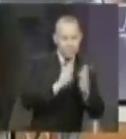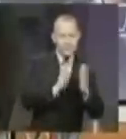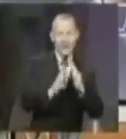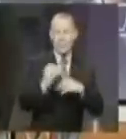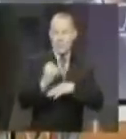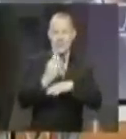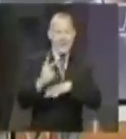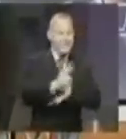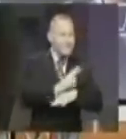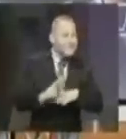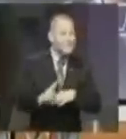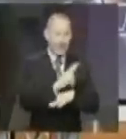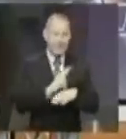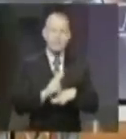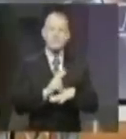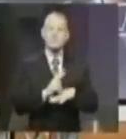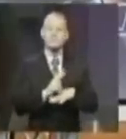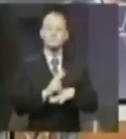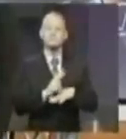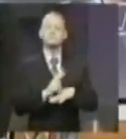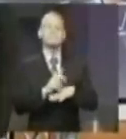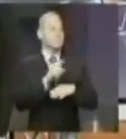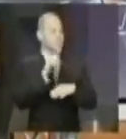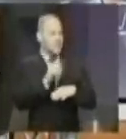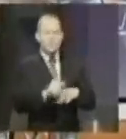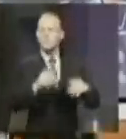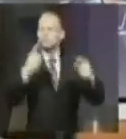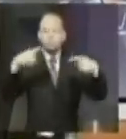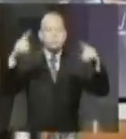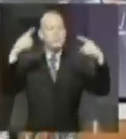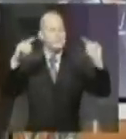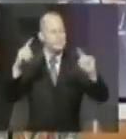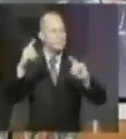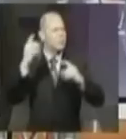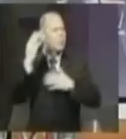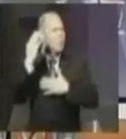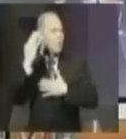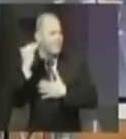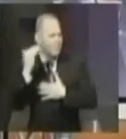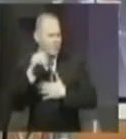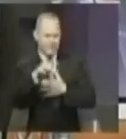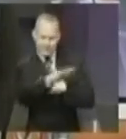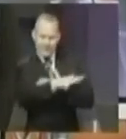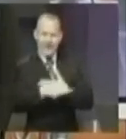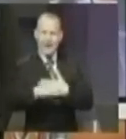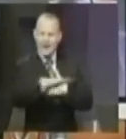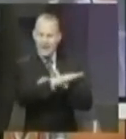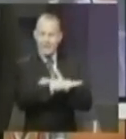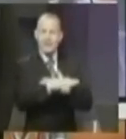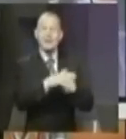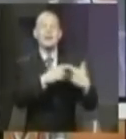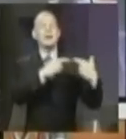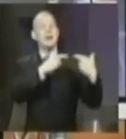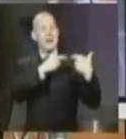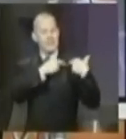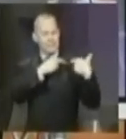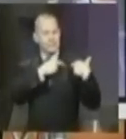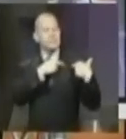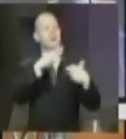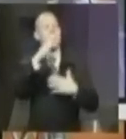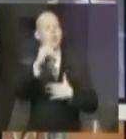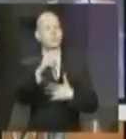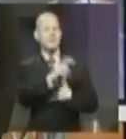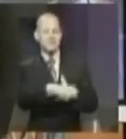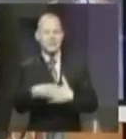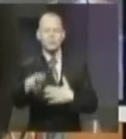Verde. Fue un experimento que fue sumamente exitoso. ¿Por qué allí? Porque en el área que era responsabilidad de la compañía de turismo